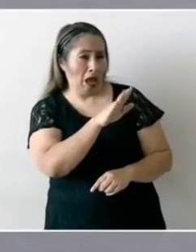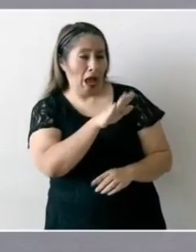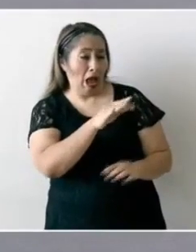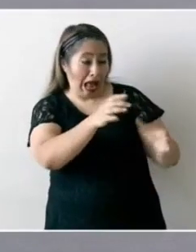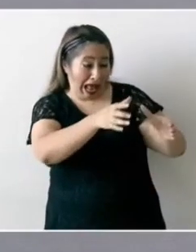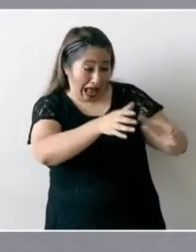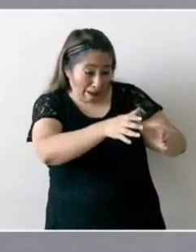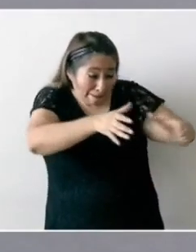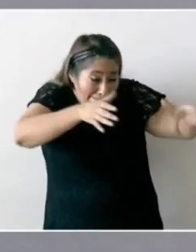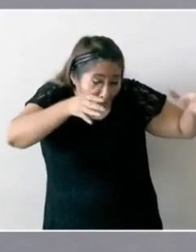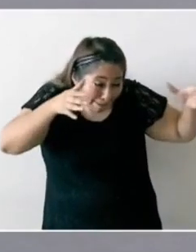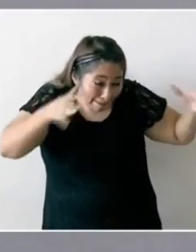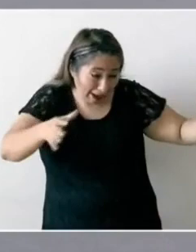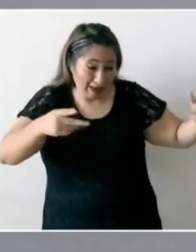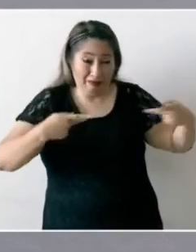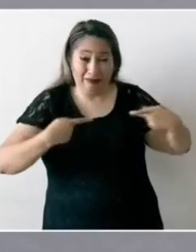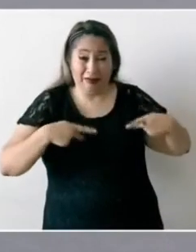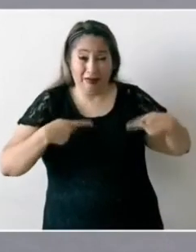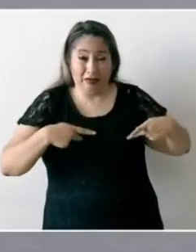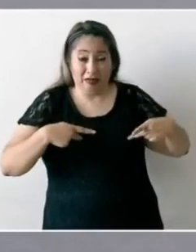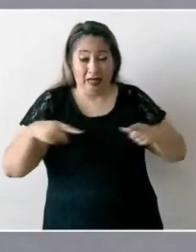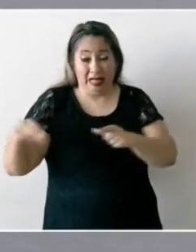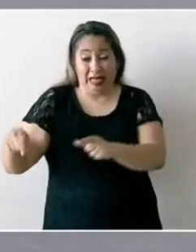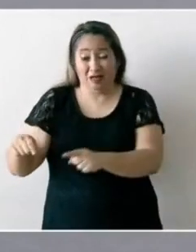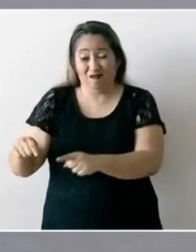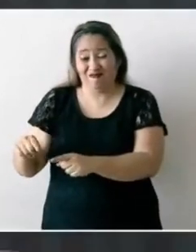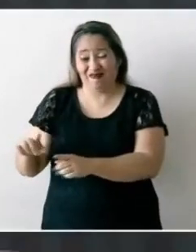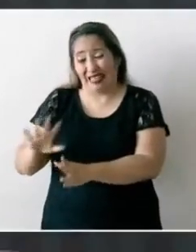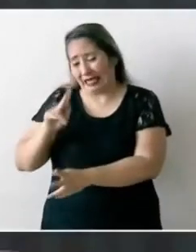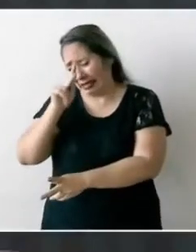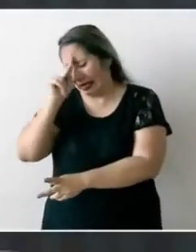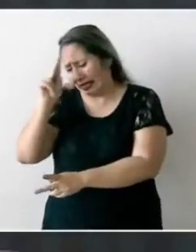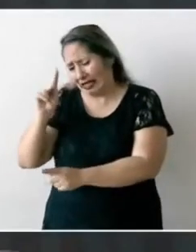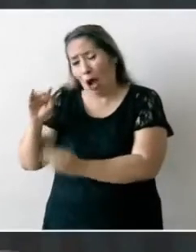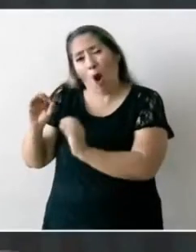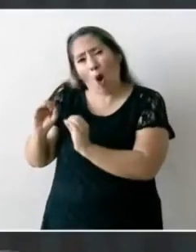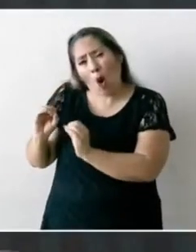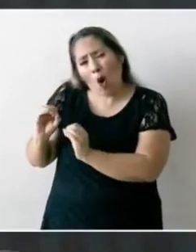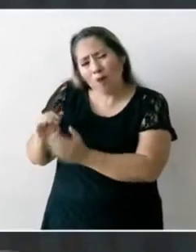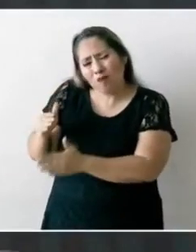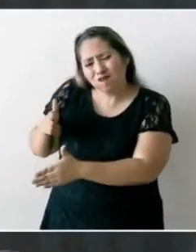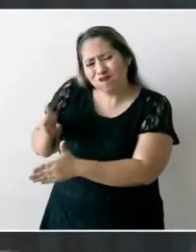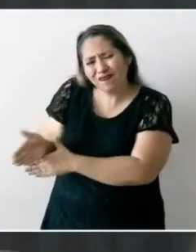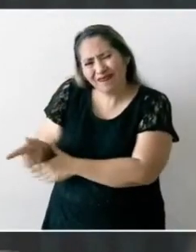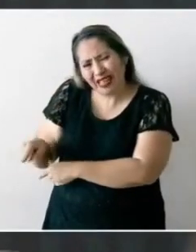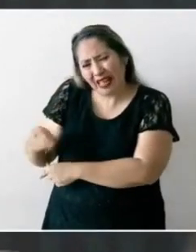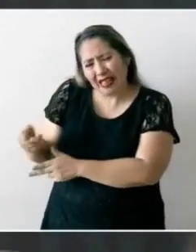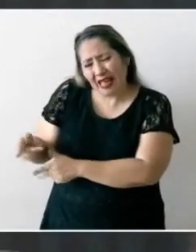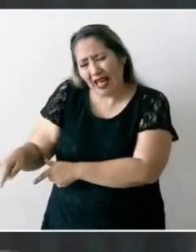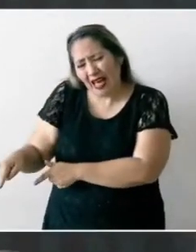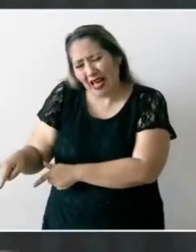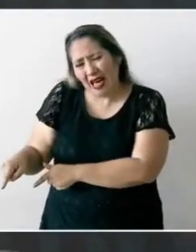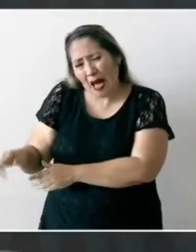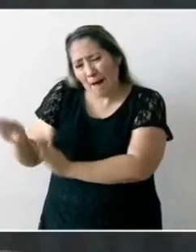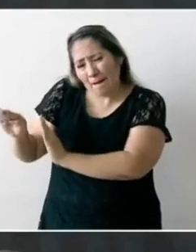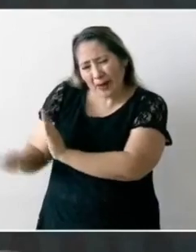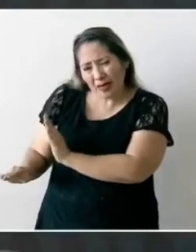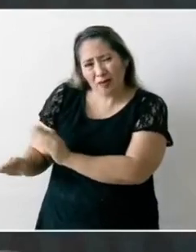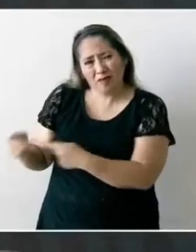se perjudica o se afecta a minorías